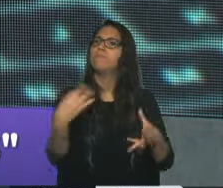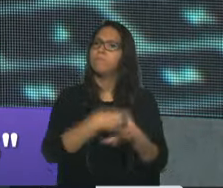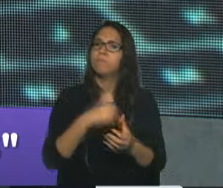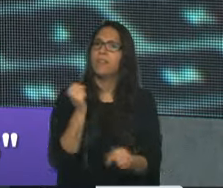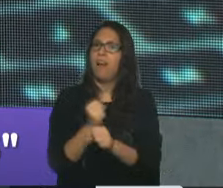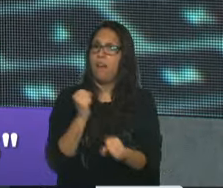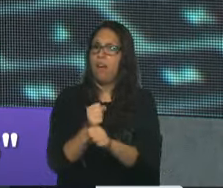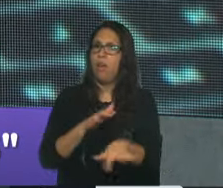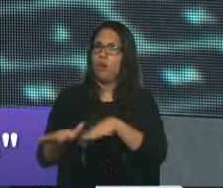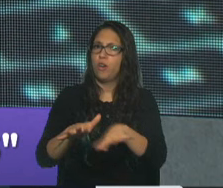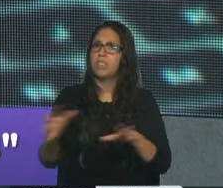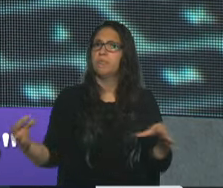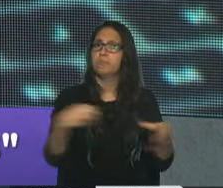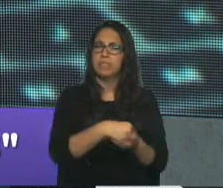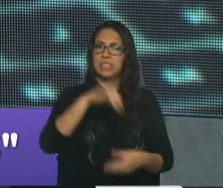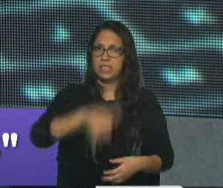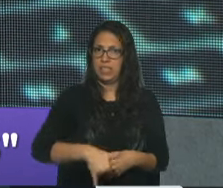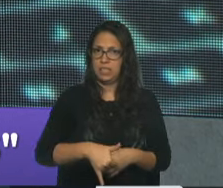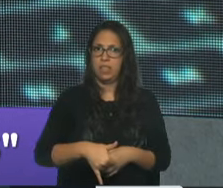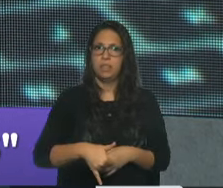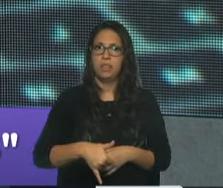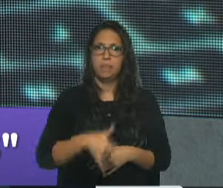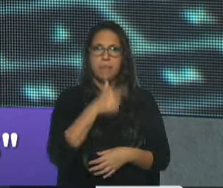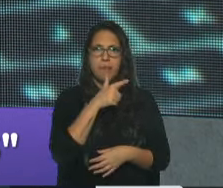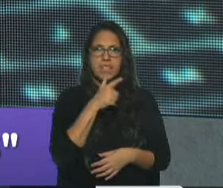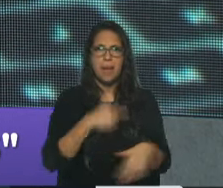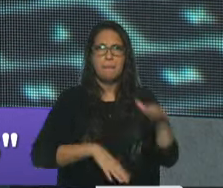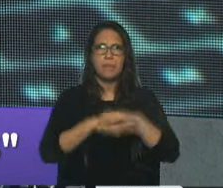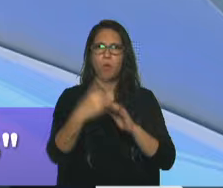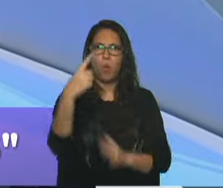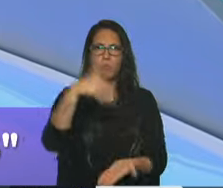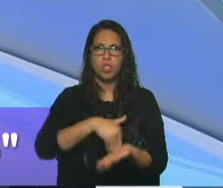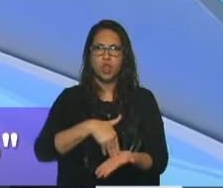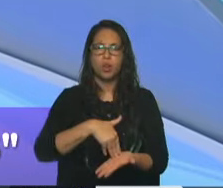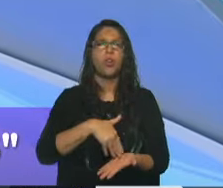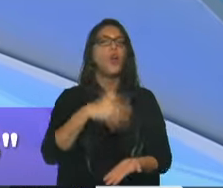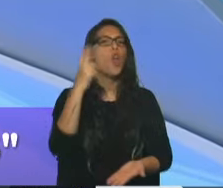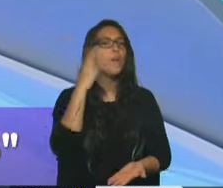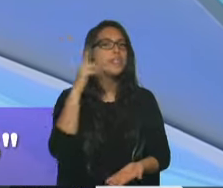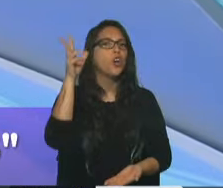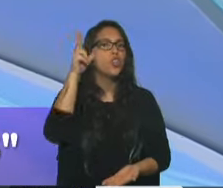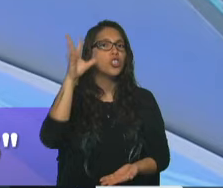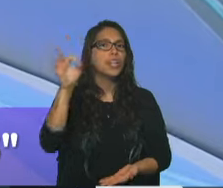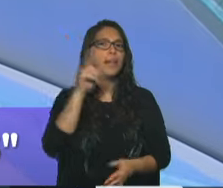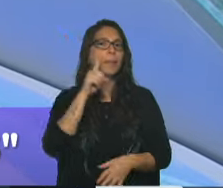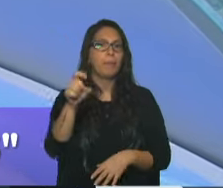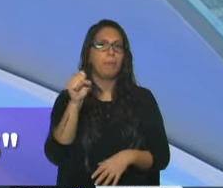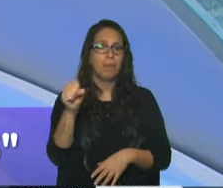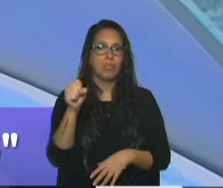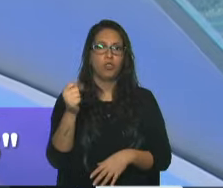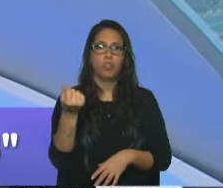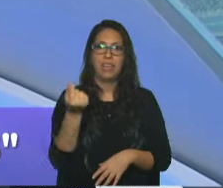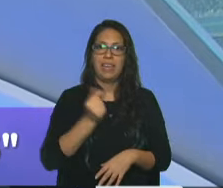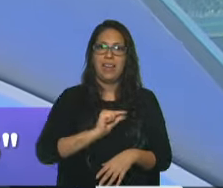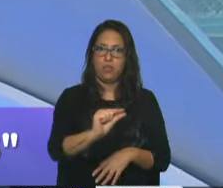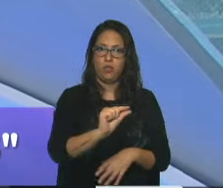actividad, creo que hasta un millón de pesos. Un millón 980 mil, el crédito de un